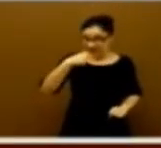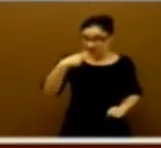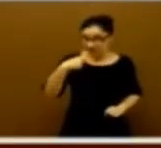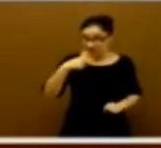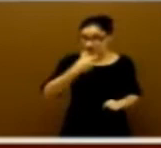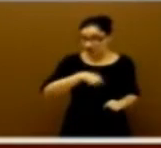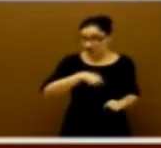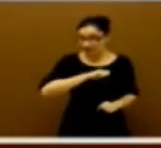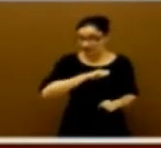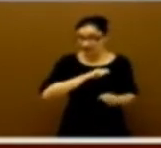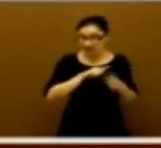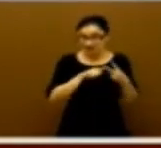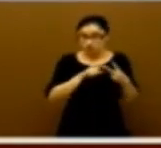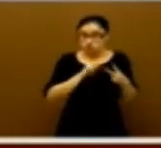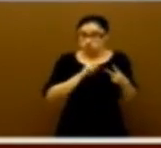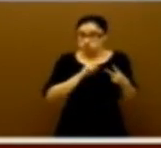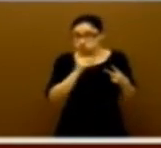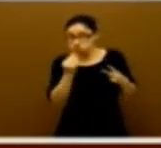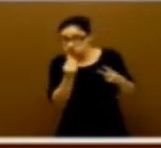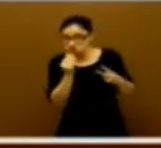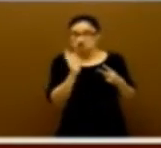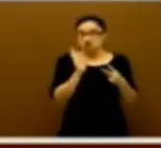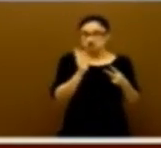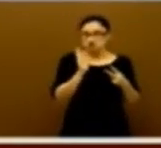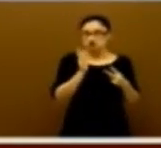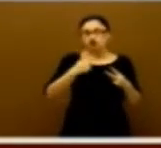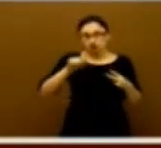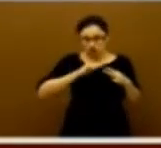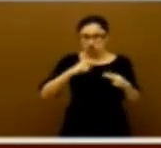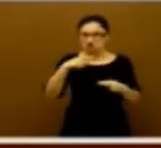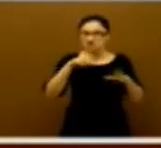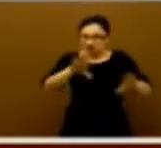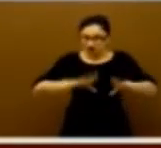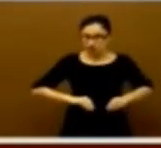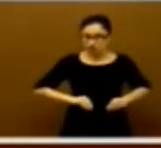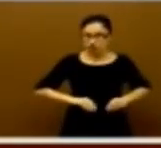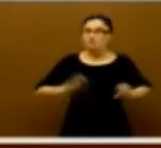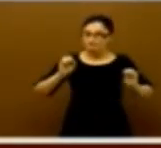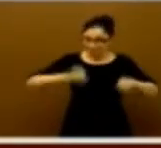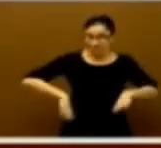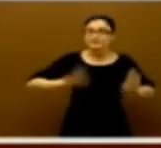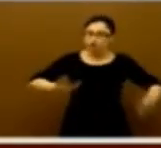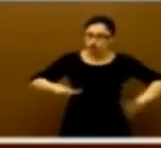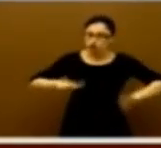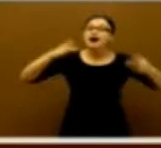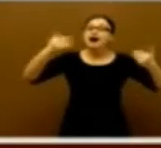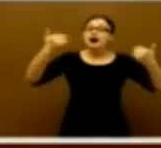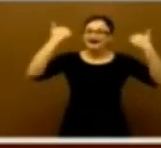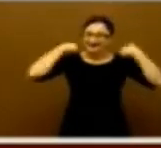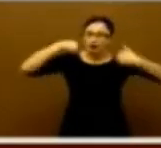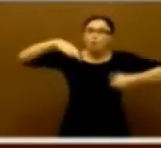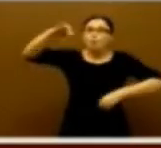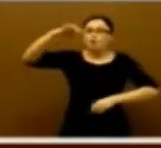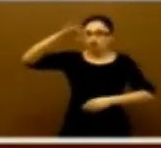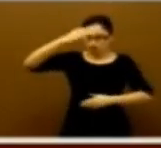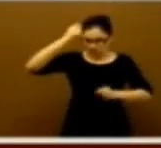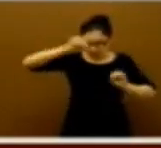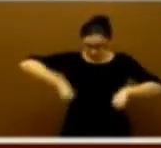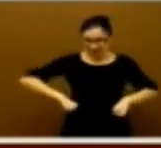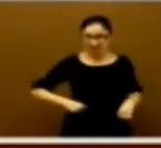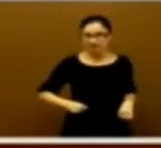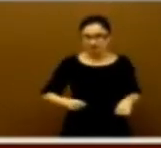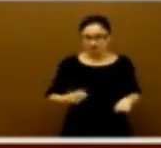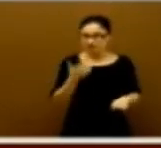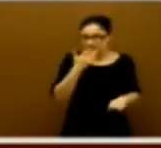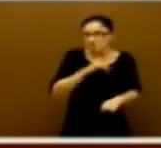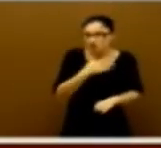los pocos que cumplieron el objetivo de déficit. Lo asumí como propio y único responsable. Como propio y único responsable. Señora Rosa, si me